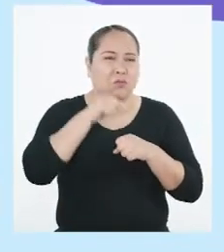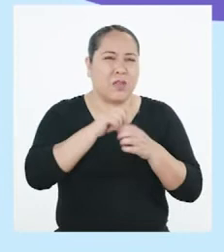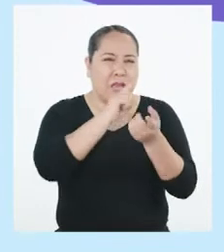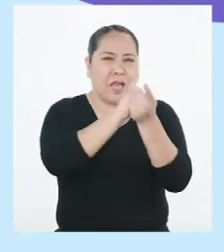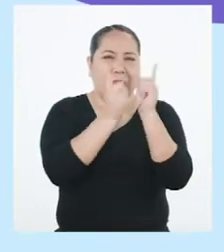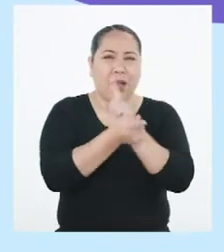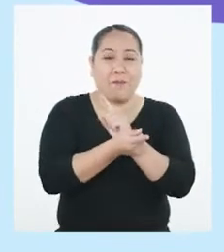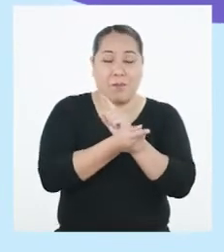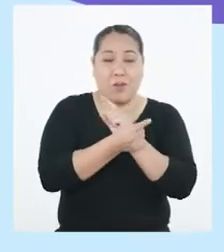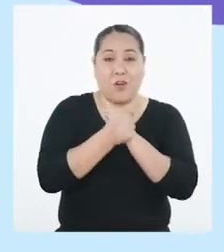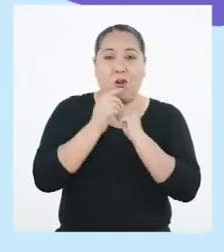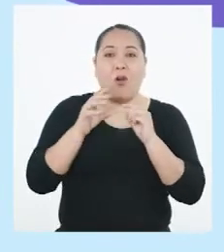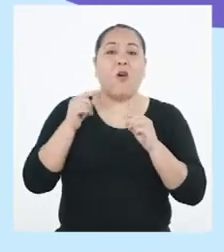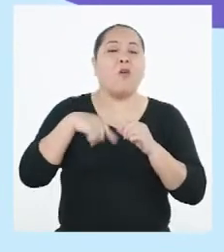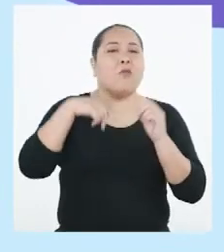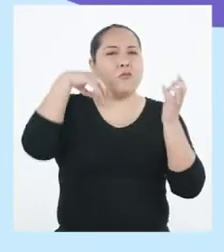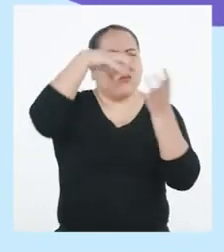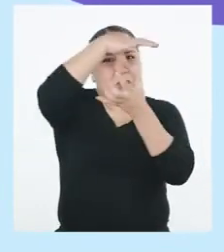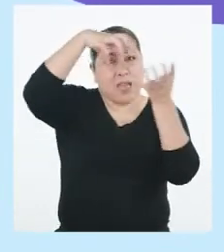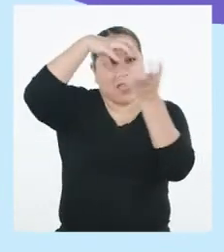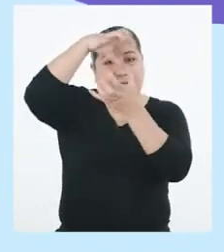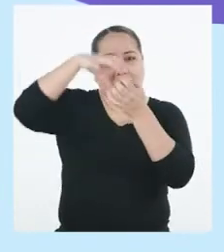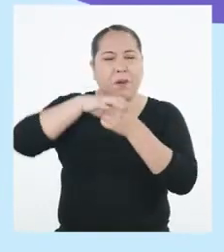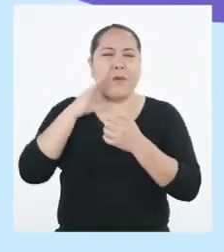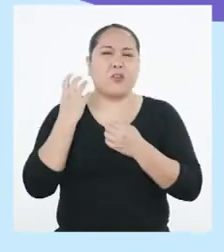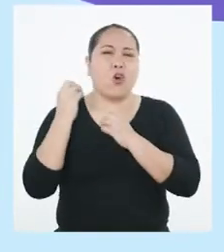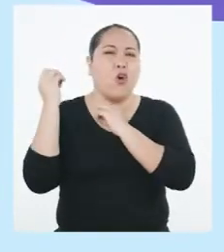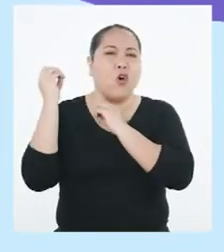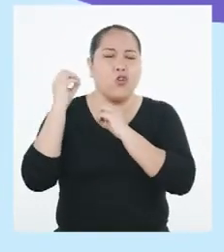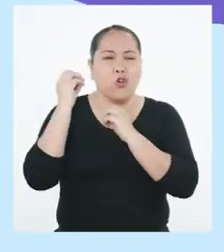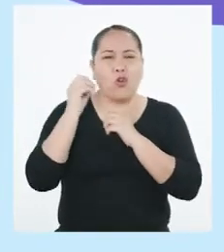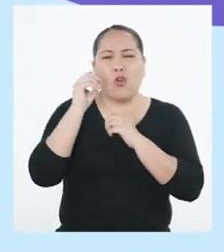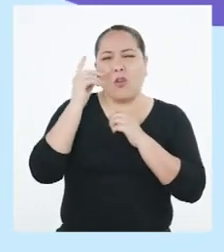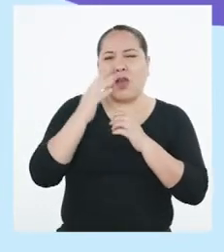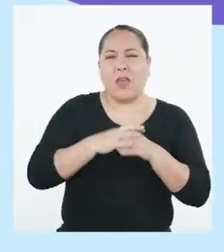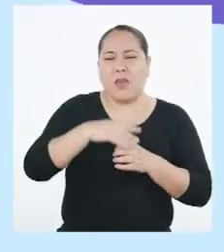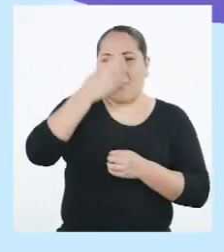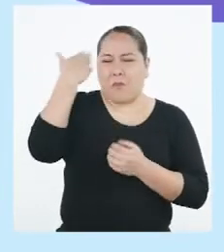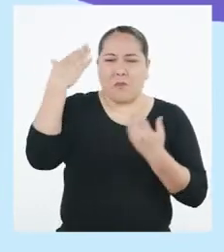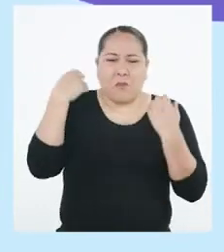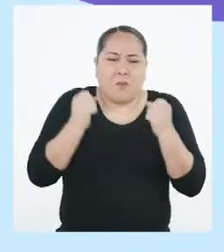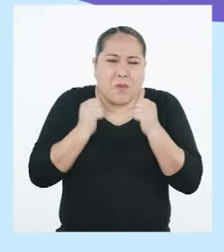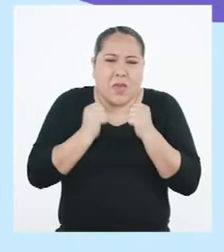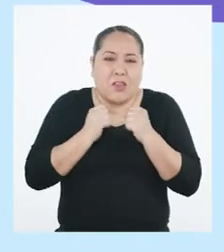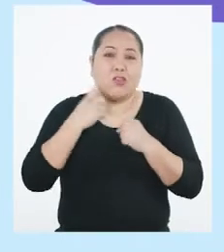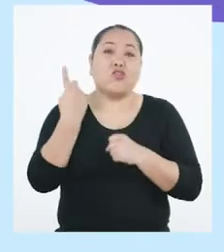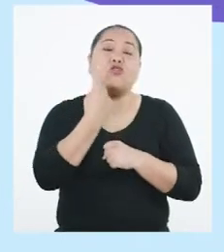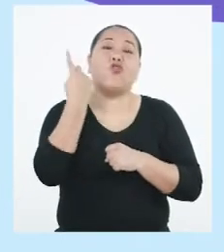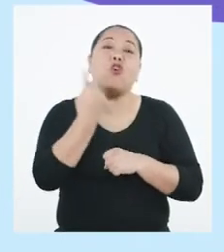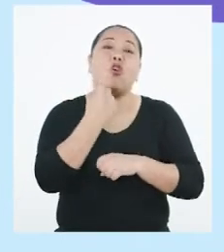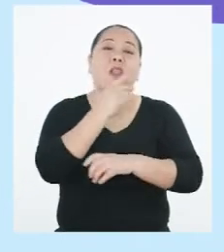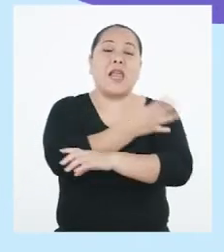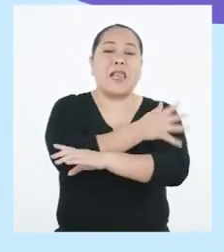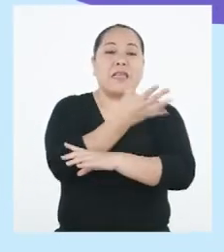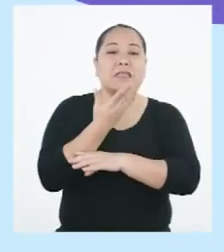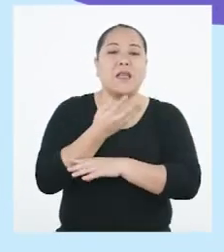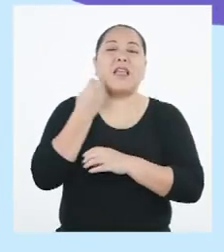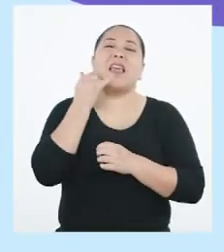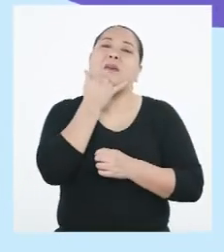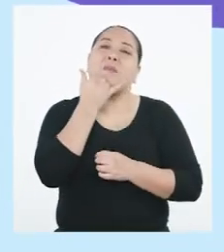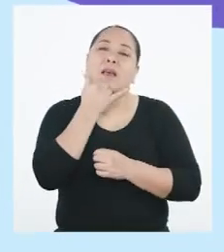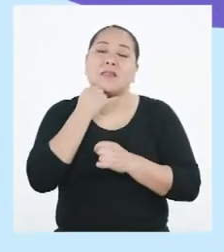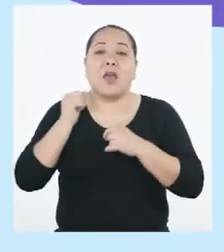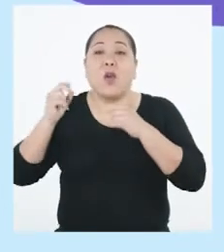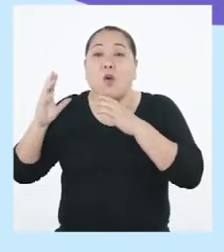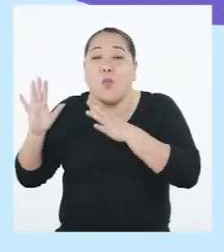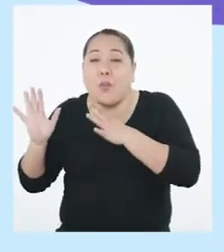muy común en el Perú, que es frecuente durante el otoño e invierno y se da únicamente en la selva. Todo ocurre cuando una